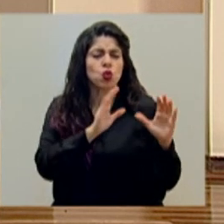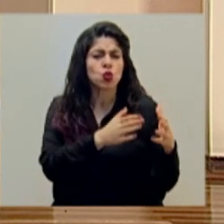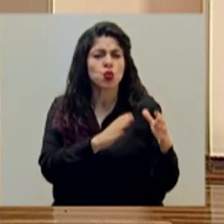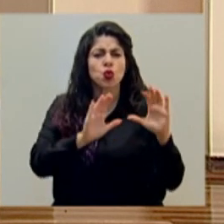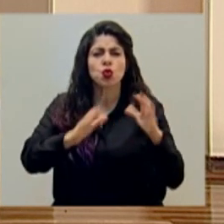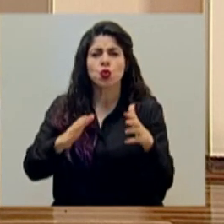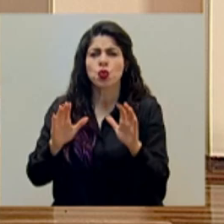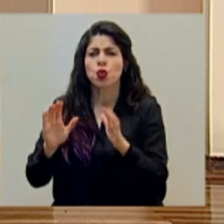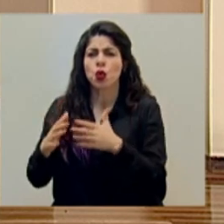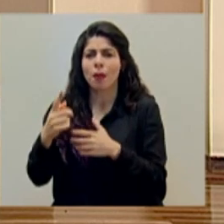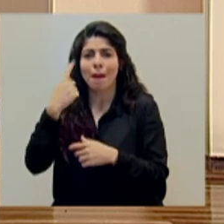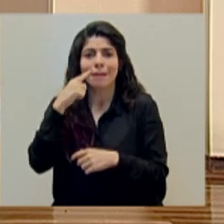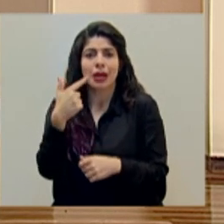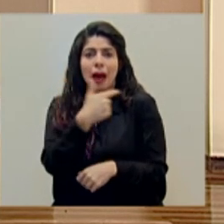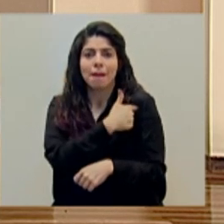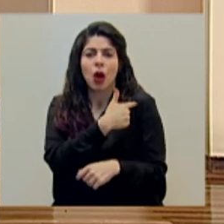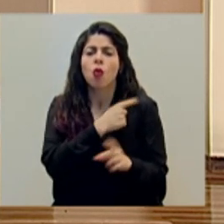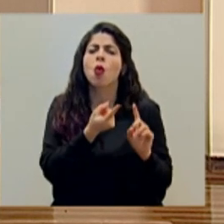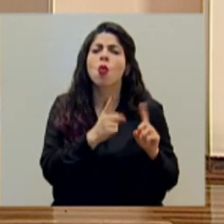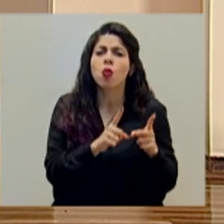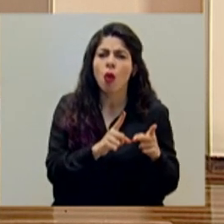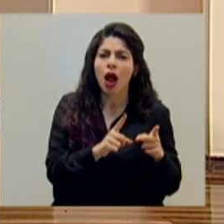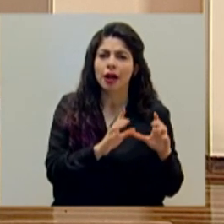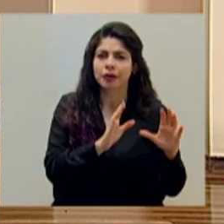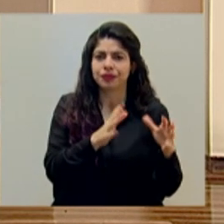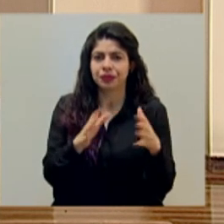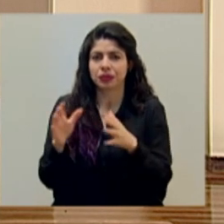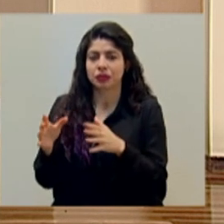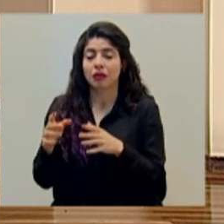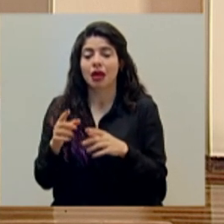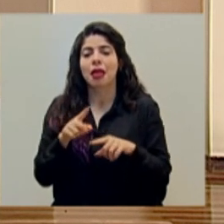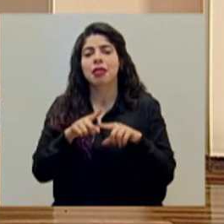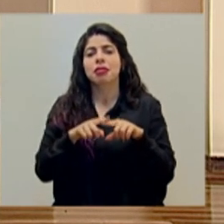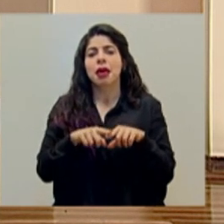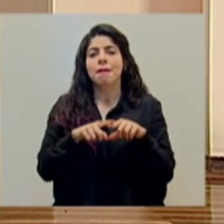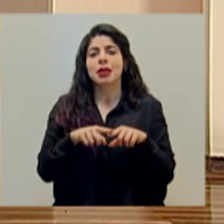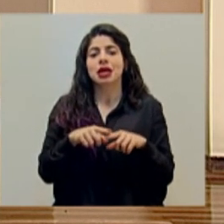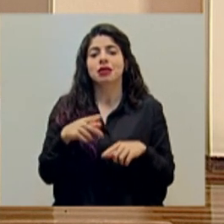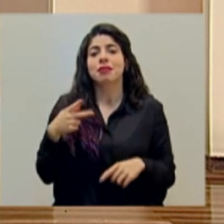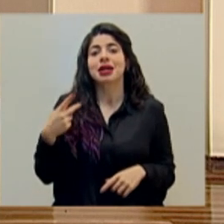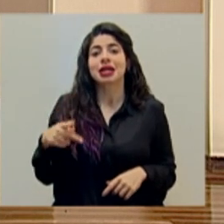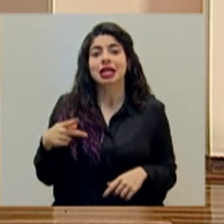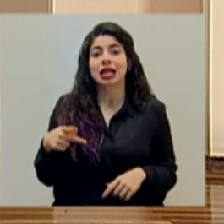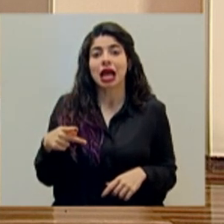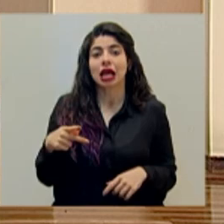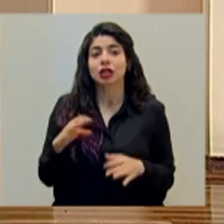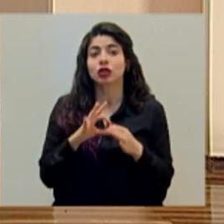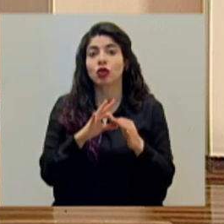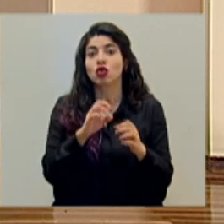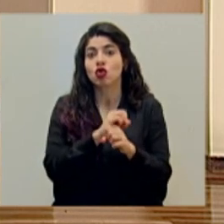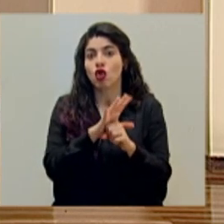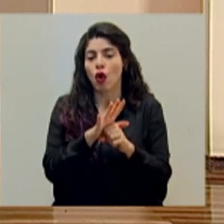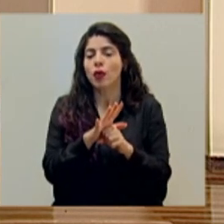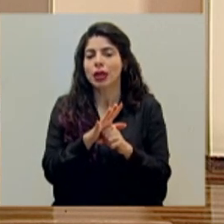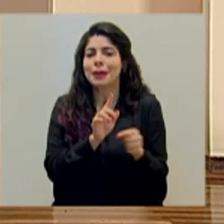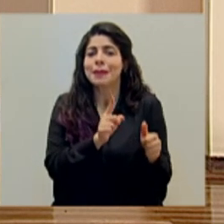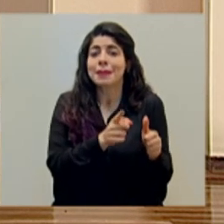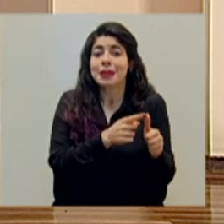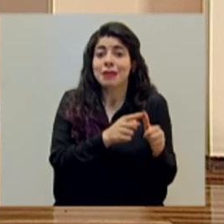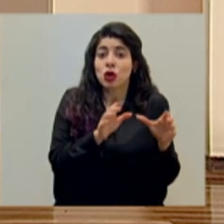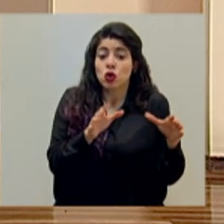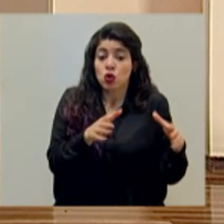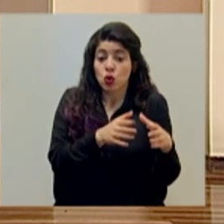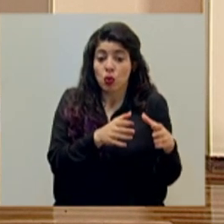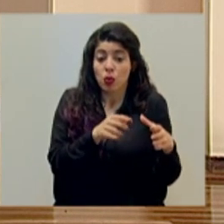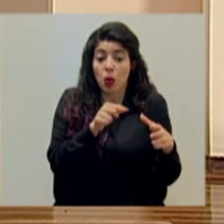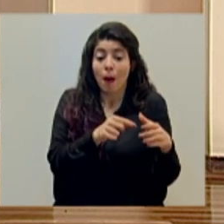de vacunación para los riesgos que se tienen en relación con COVID. El primer grupo a vacunar